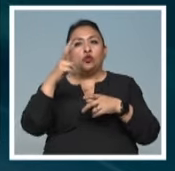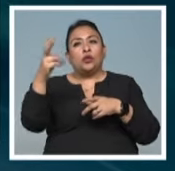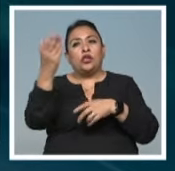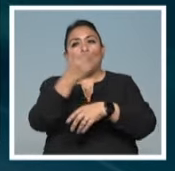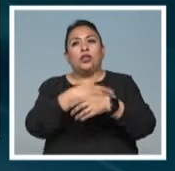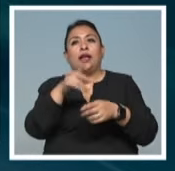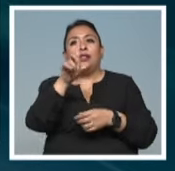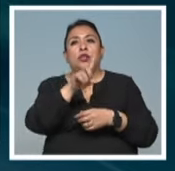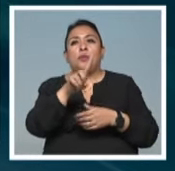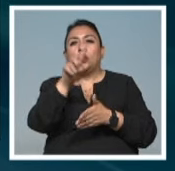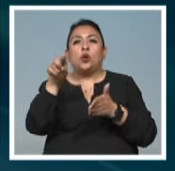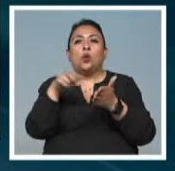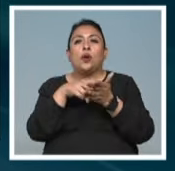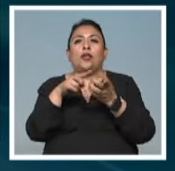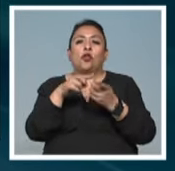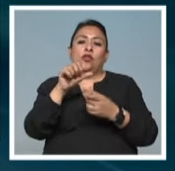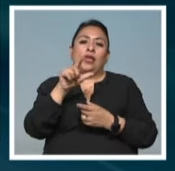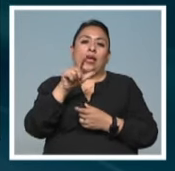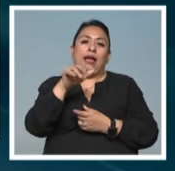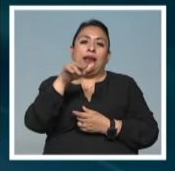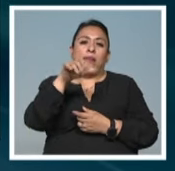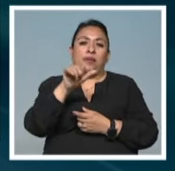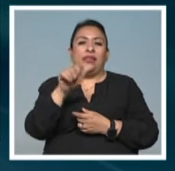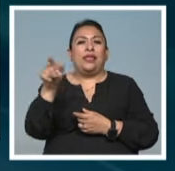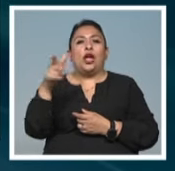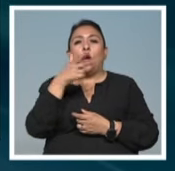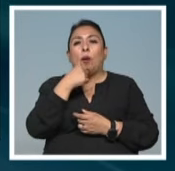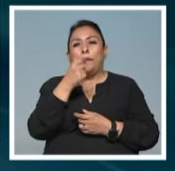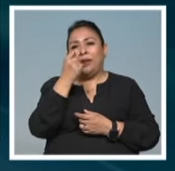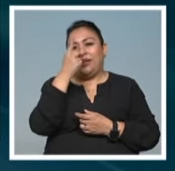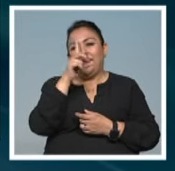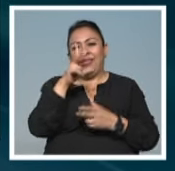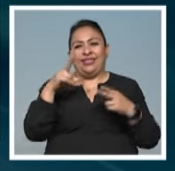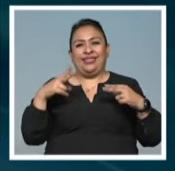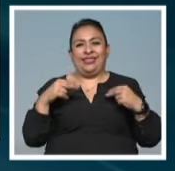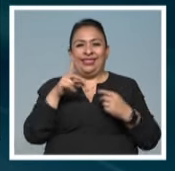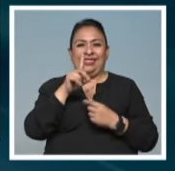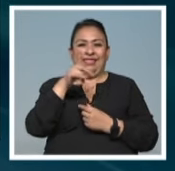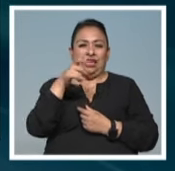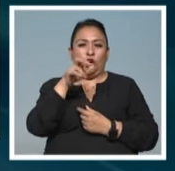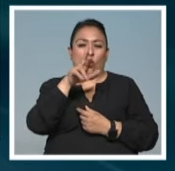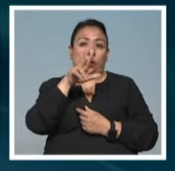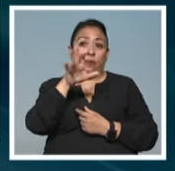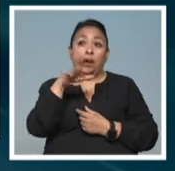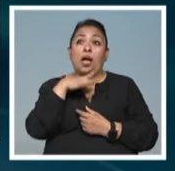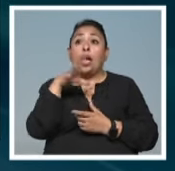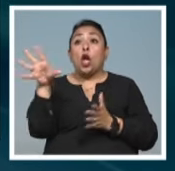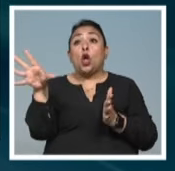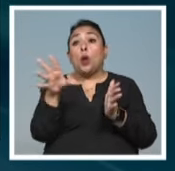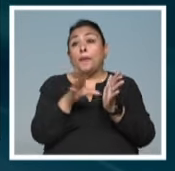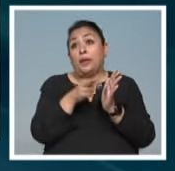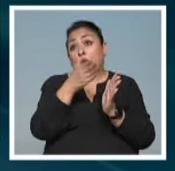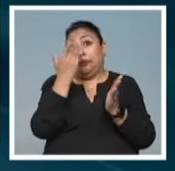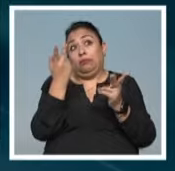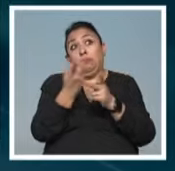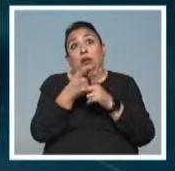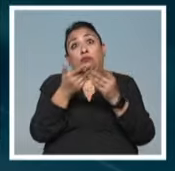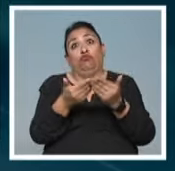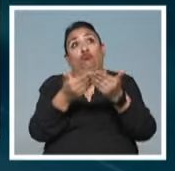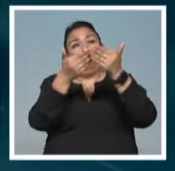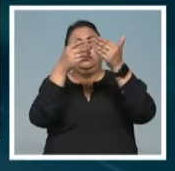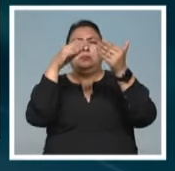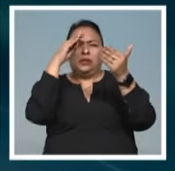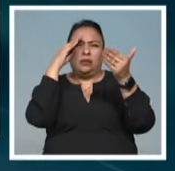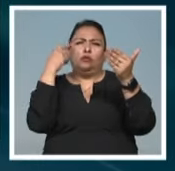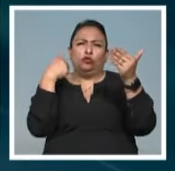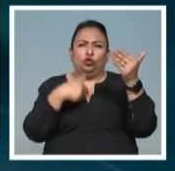Dominical en la Alameda Central de Diego Rivera. Se está metiendo una réplica del mural porque, pues, aún así no sabemos qué pasa con el mural. Creemos que va